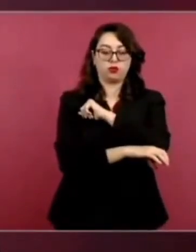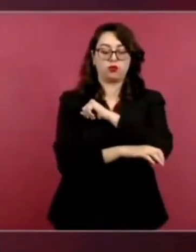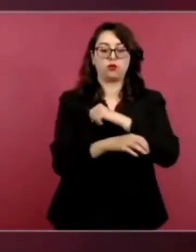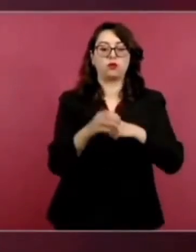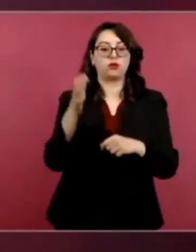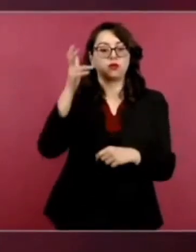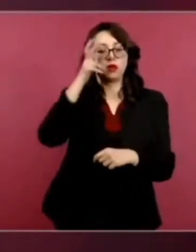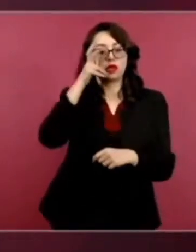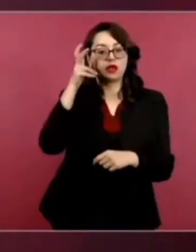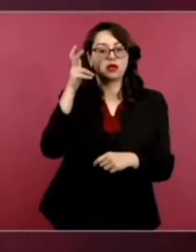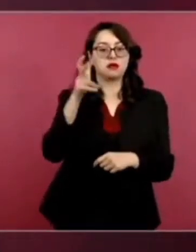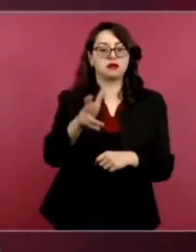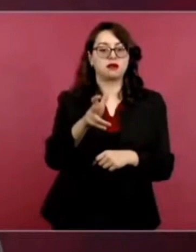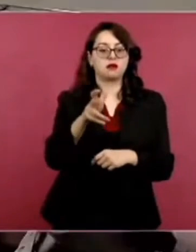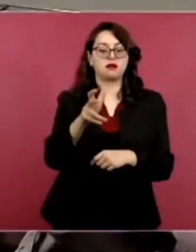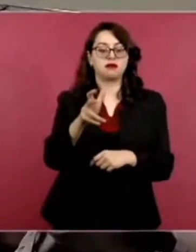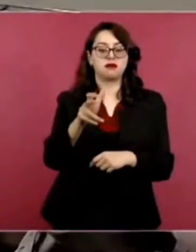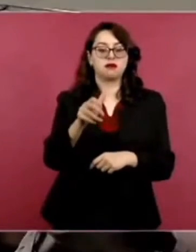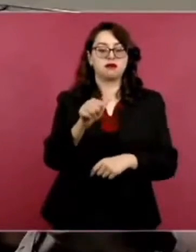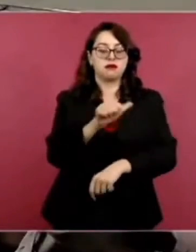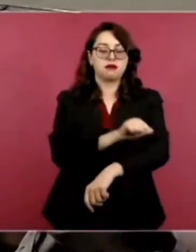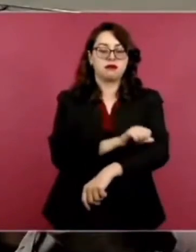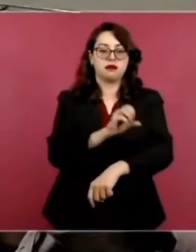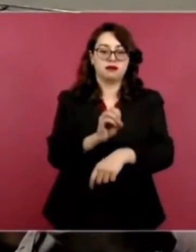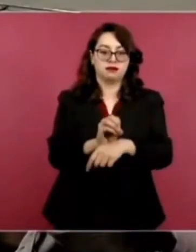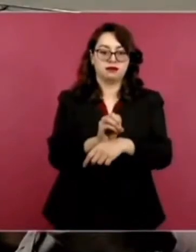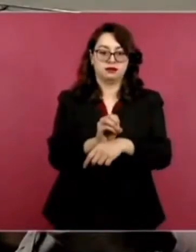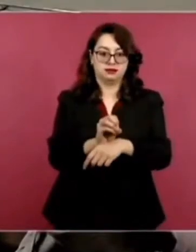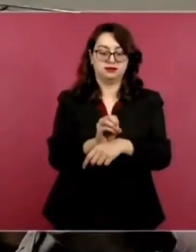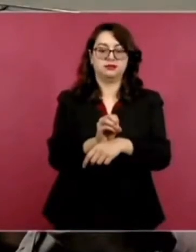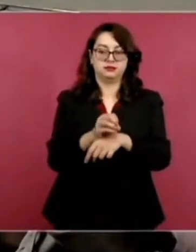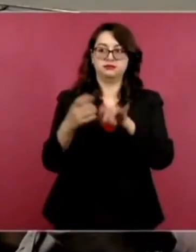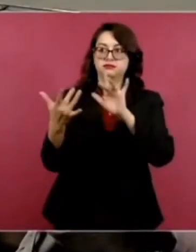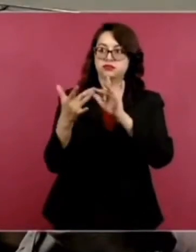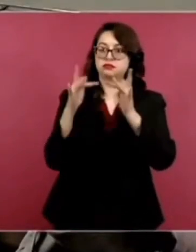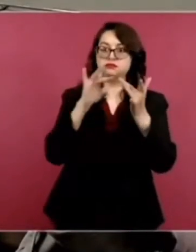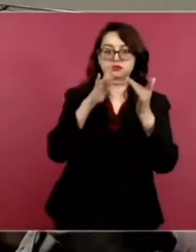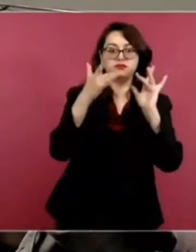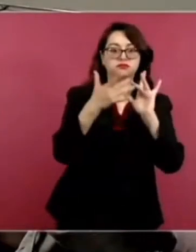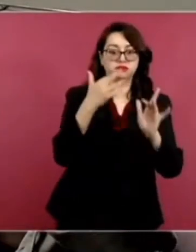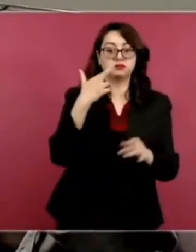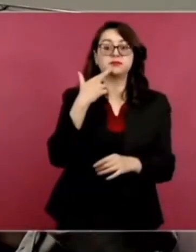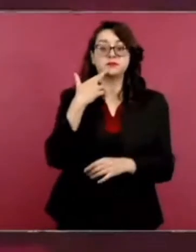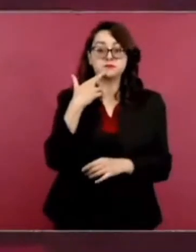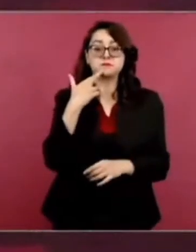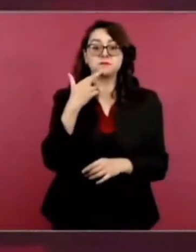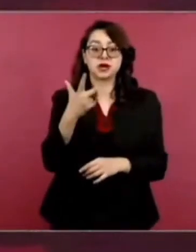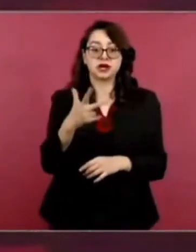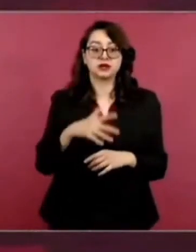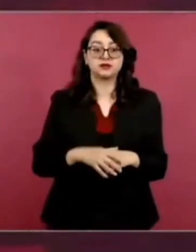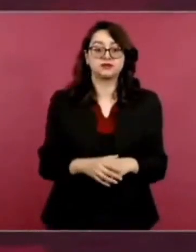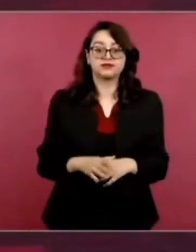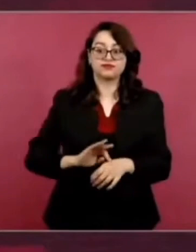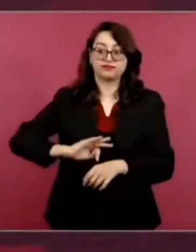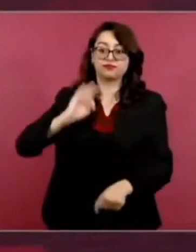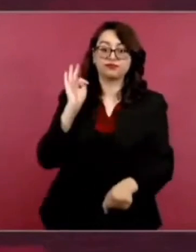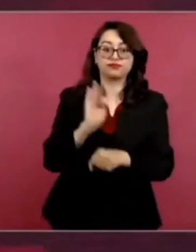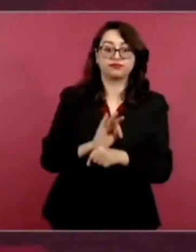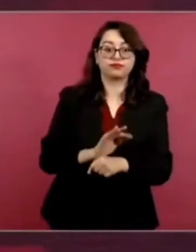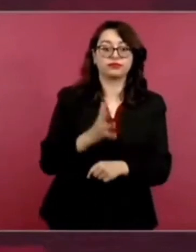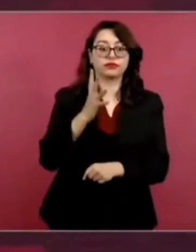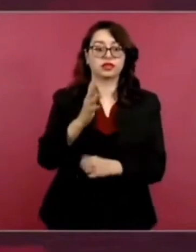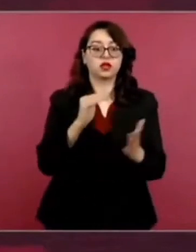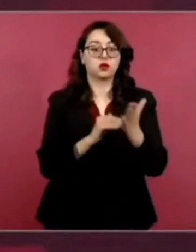Cuajimalpa, Miguel Hidalgo y Álvaro Obregón. Vamos a tener así un beneficio para cinco millones de